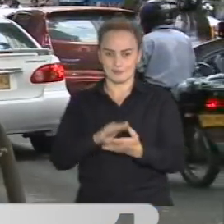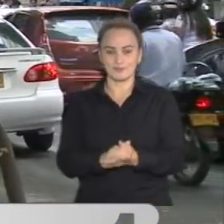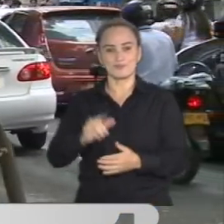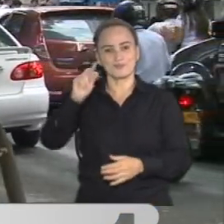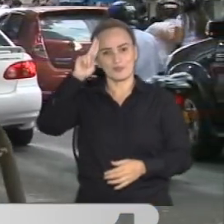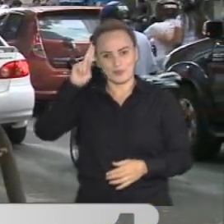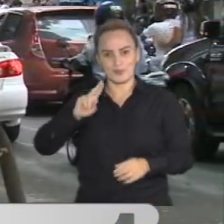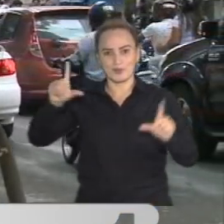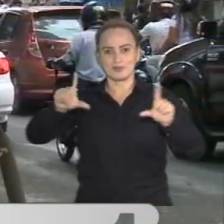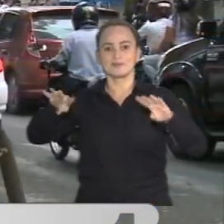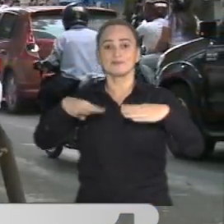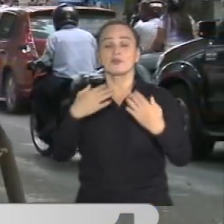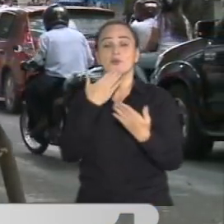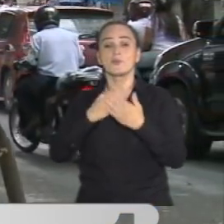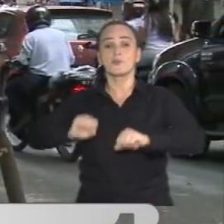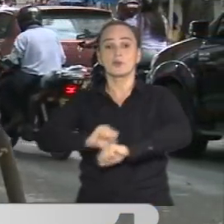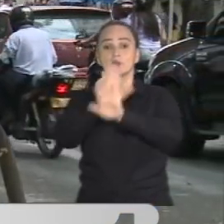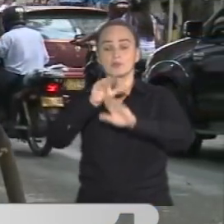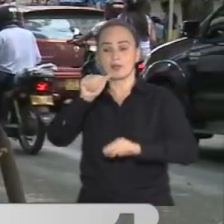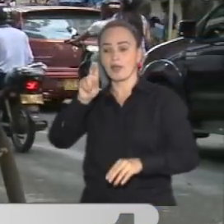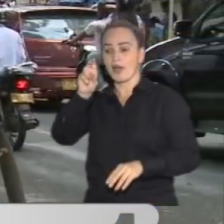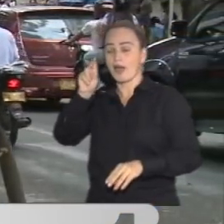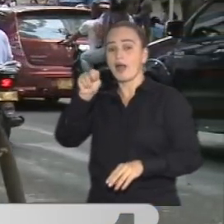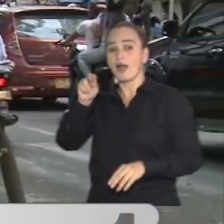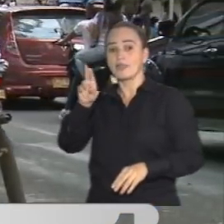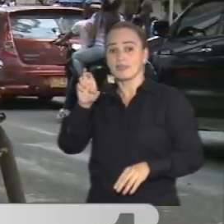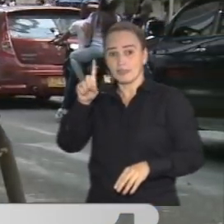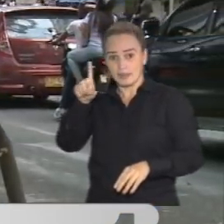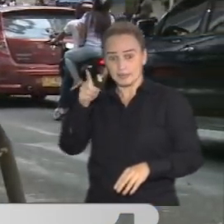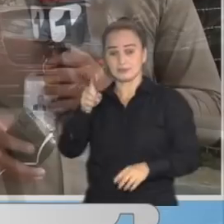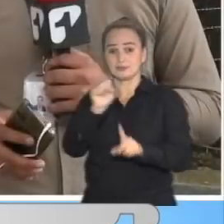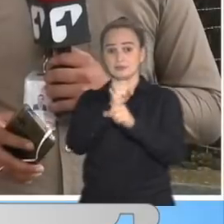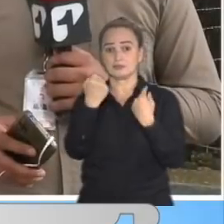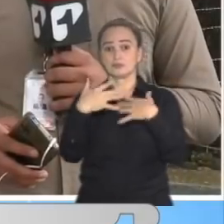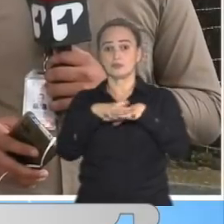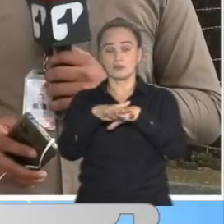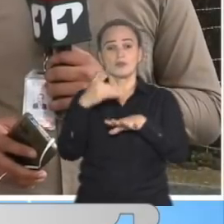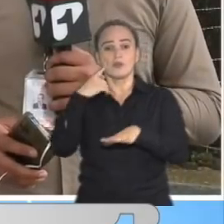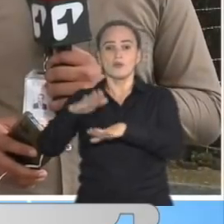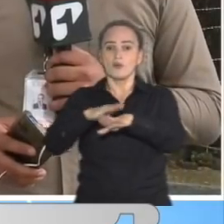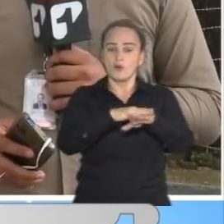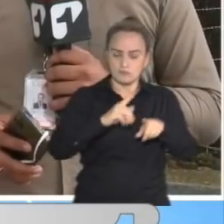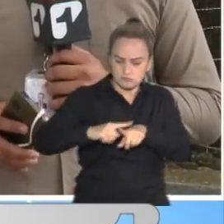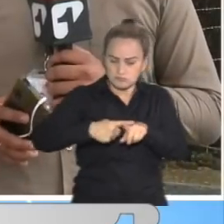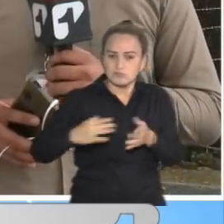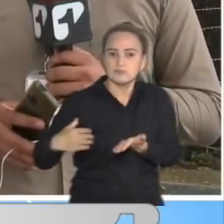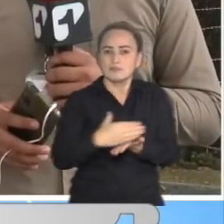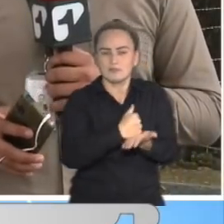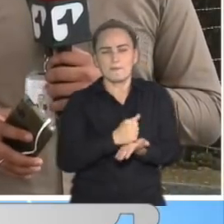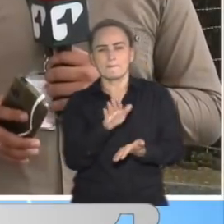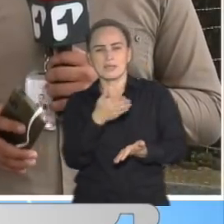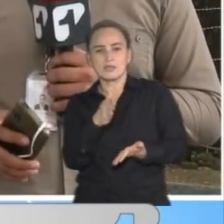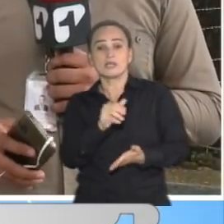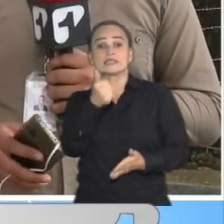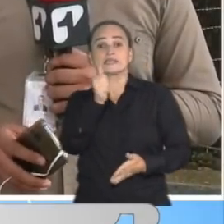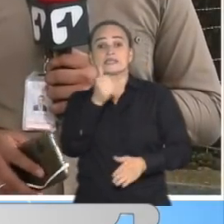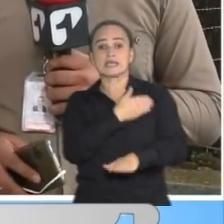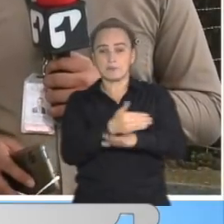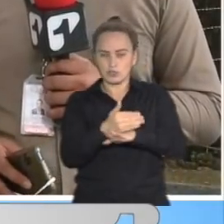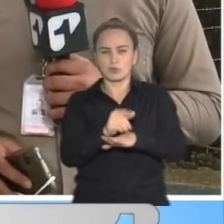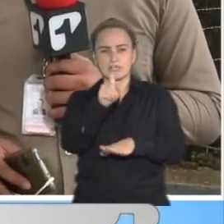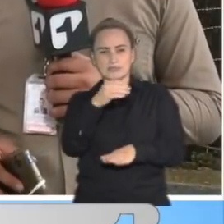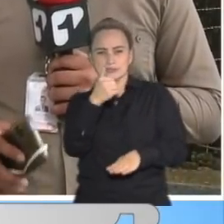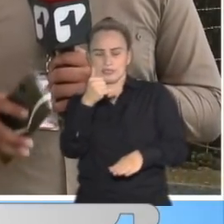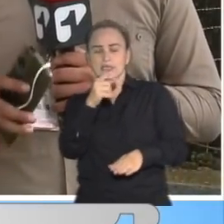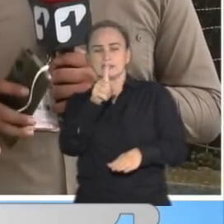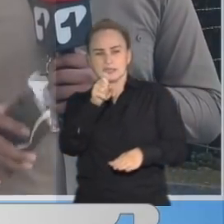Hola, Luisa, televidentes. Muy buenos días. Andrés Escobar, a través de la plataforma Baki, ha logrado recolectar un poco más de 10.600